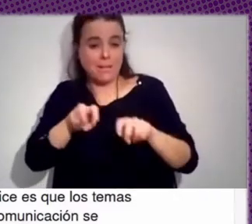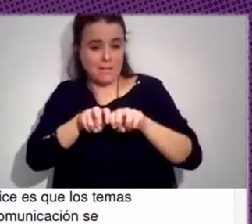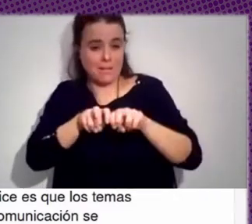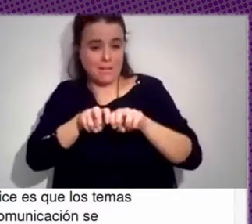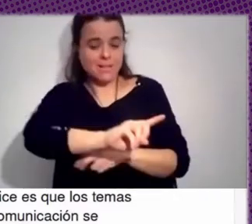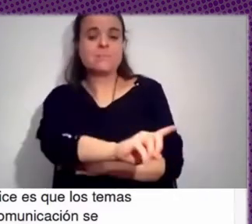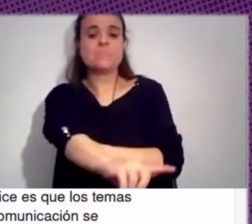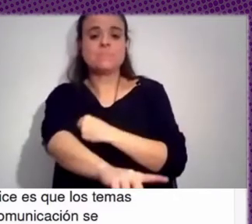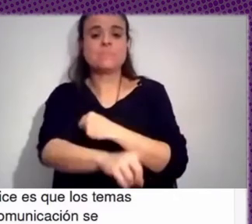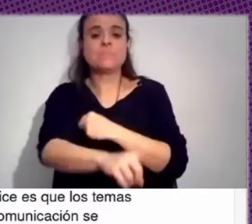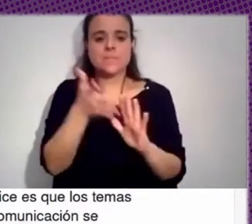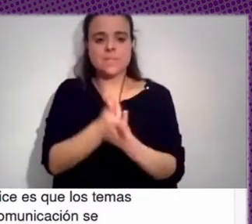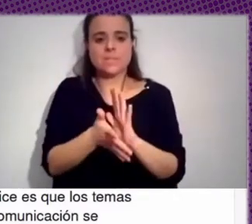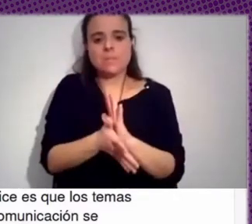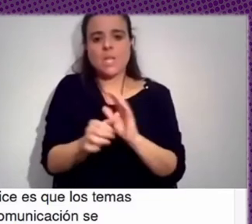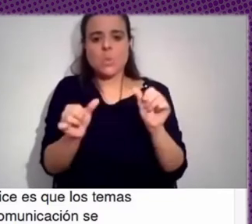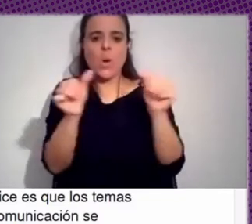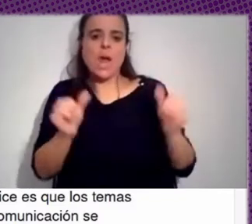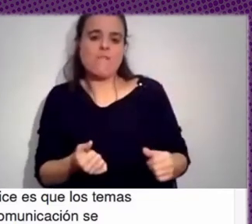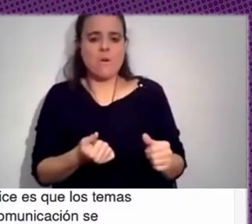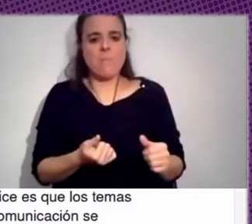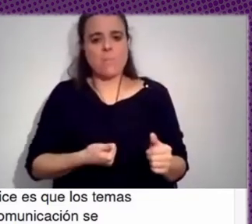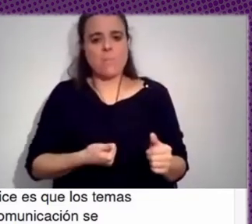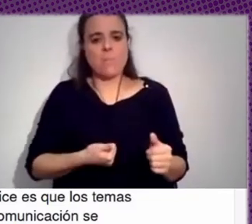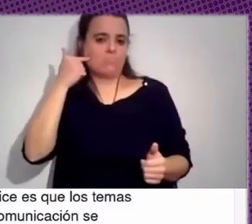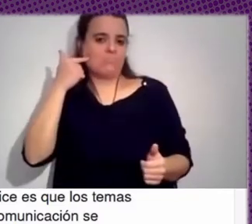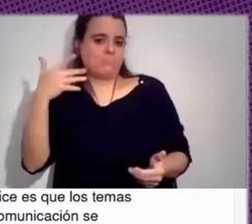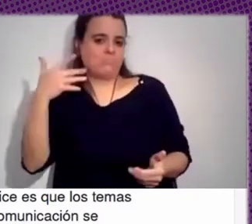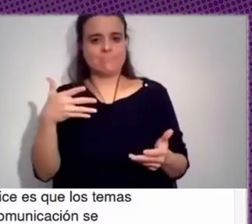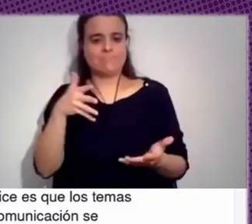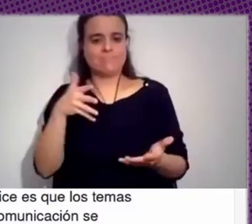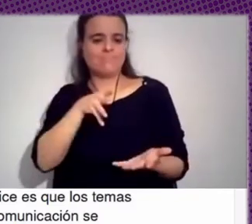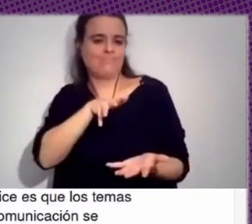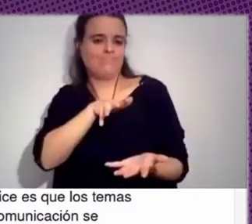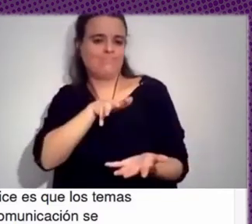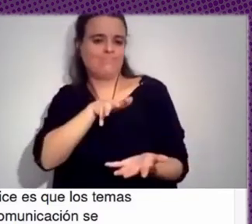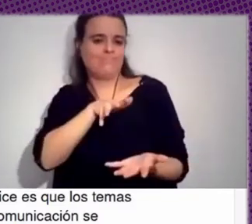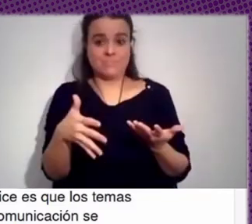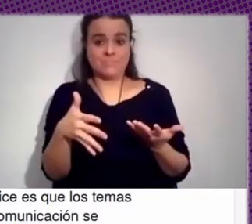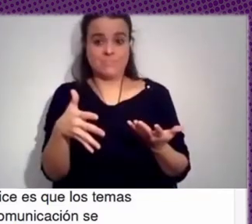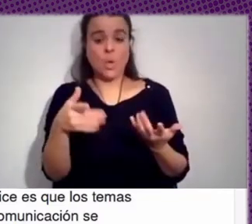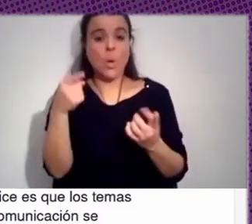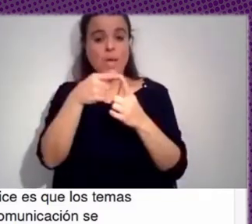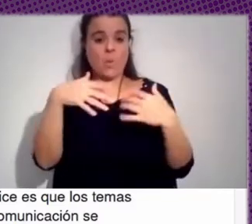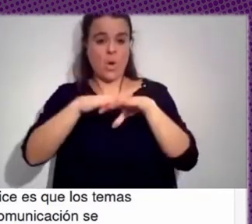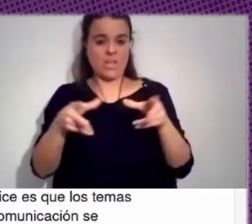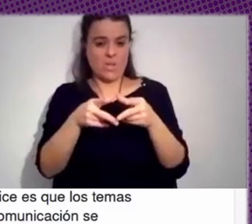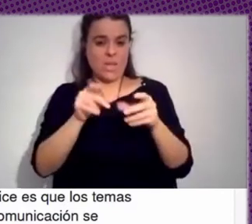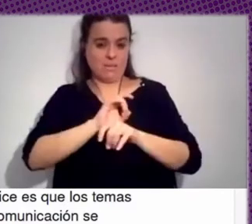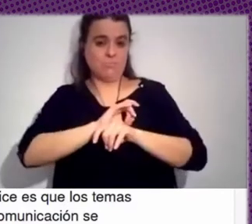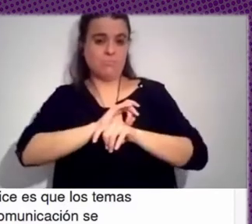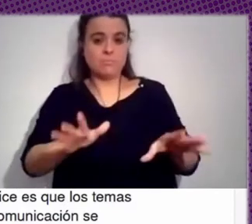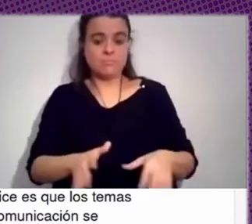explicarlos de una manera muy pop para poder llegar a más gente a través de redes sociales, porque si estamos al final comunicando todo el mundo en